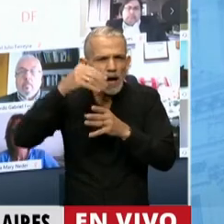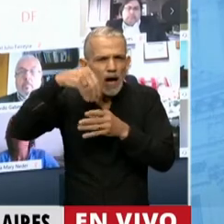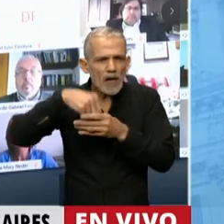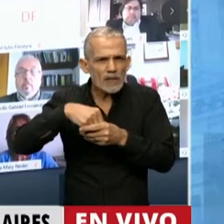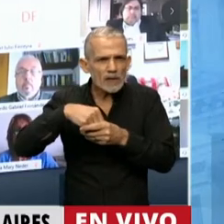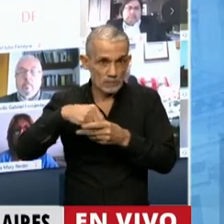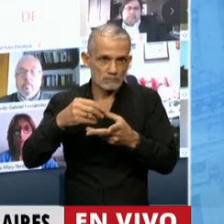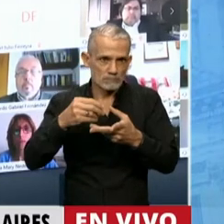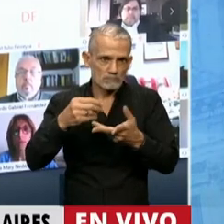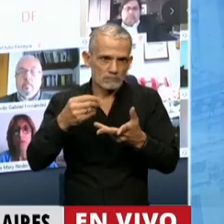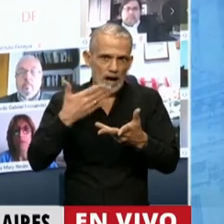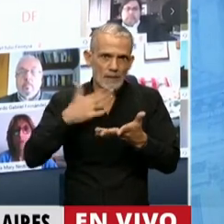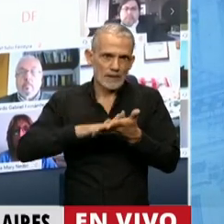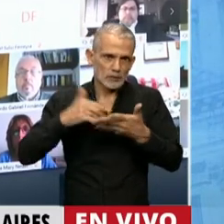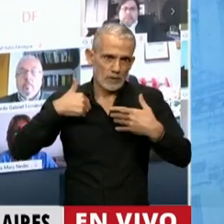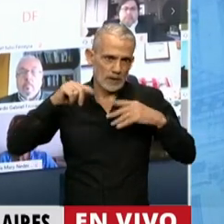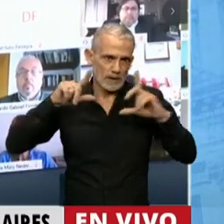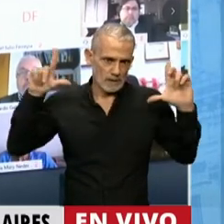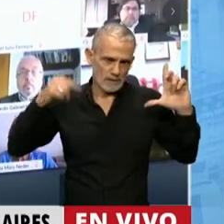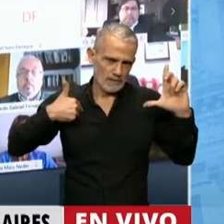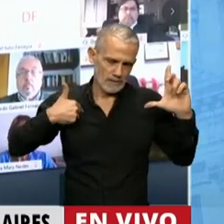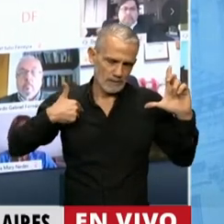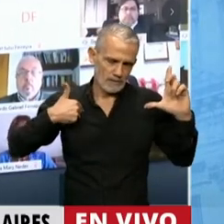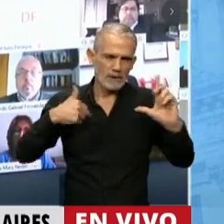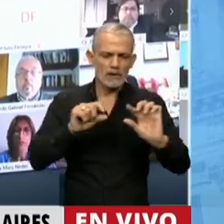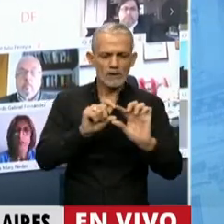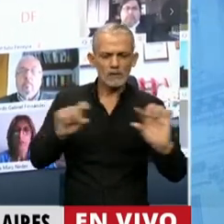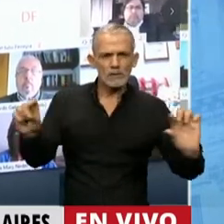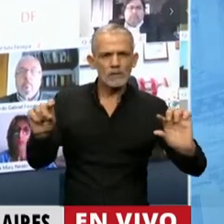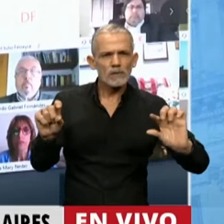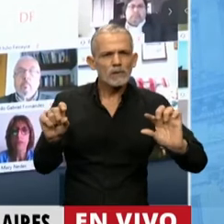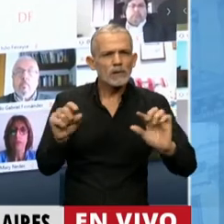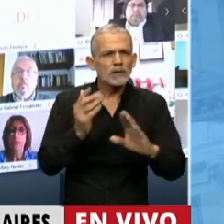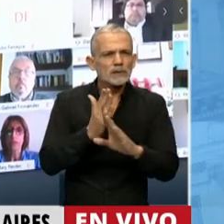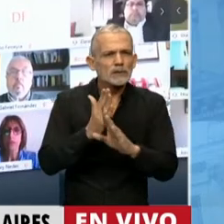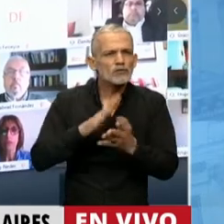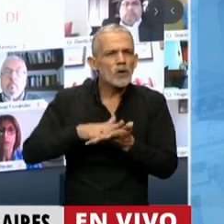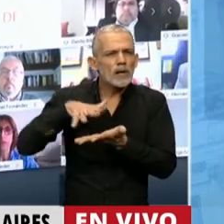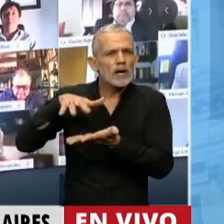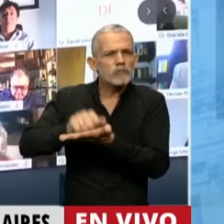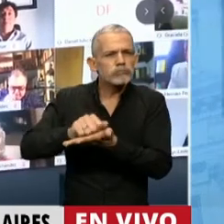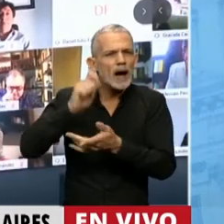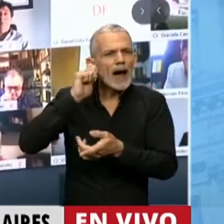y hacía referencia, obviamente, a mi persona, en la toma de Guernica.